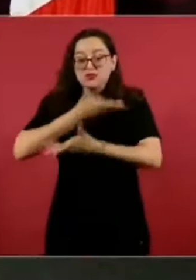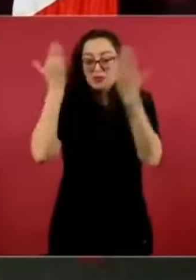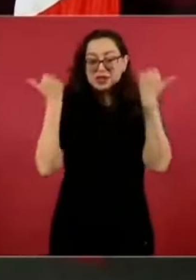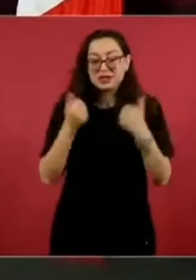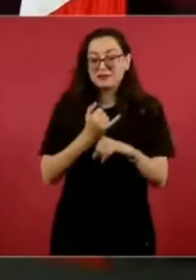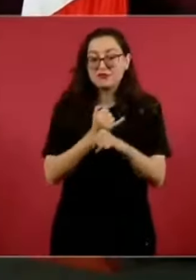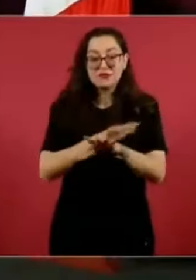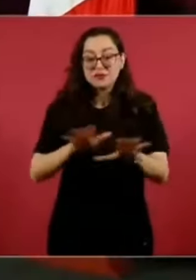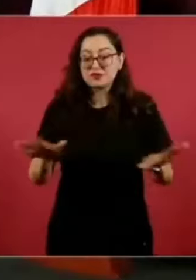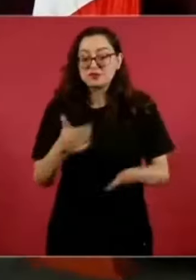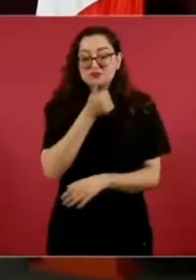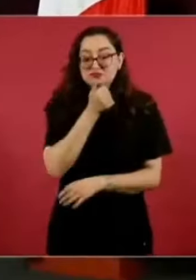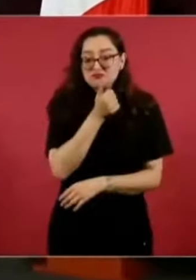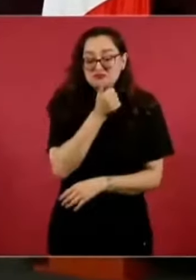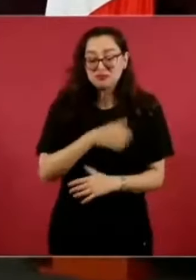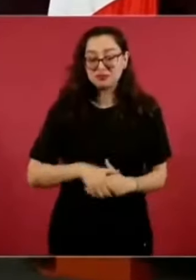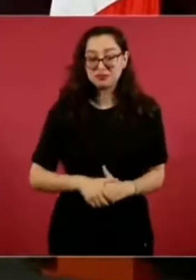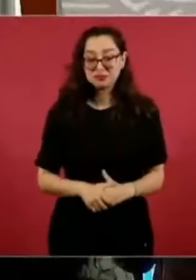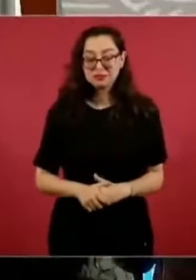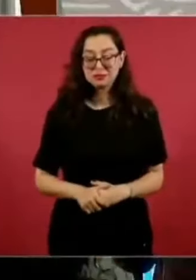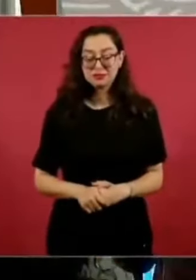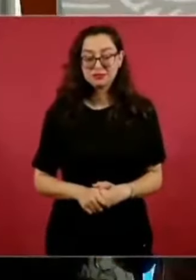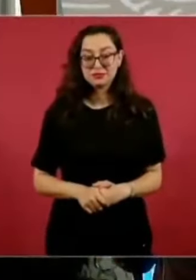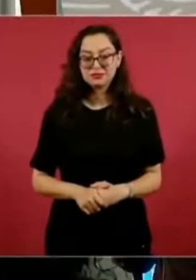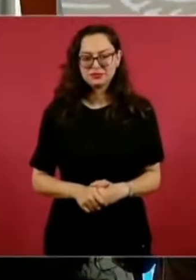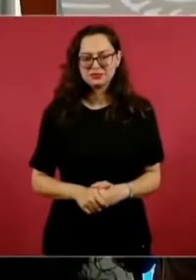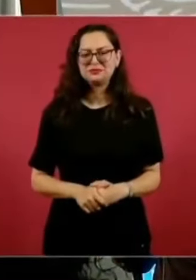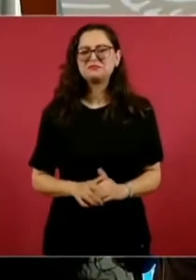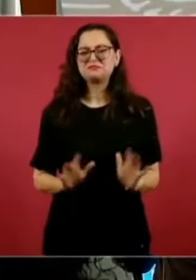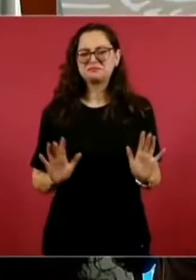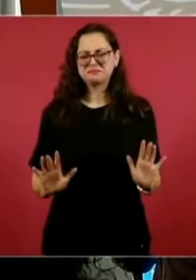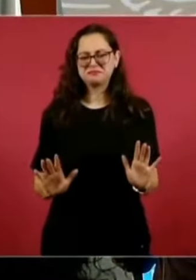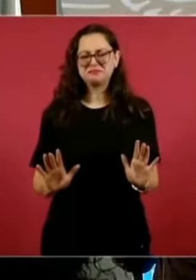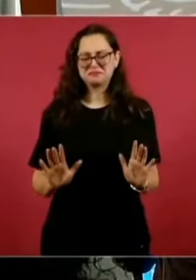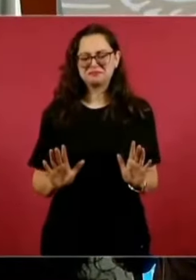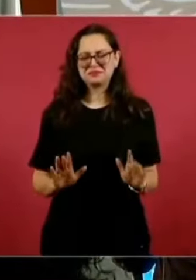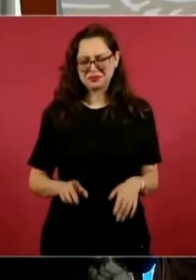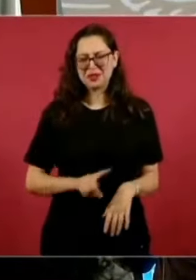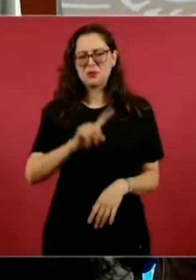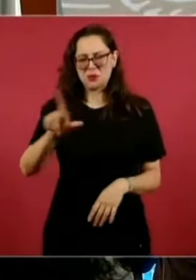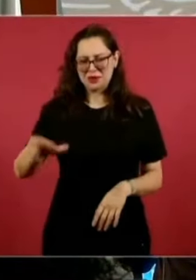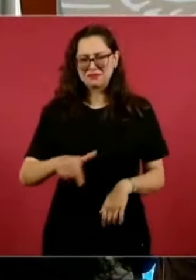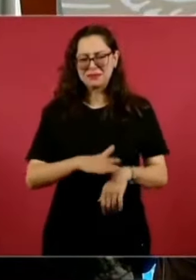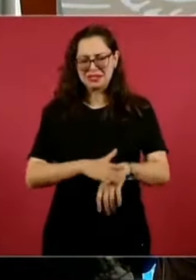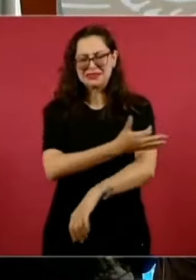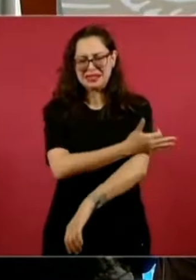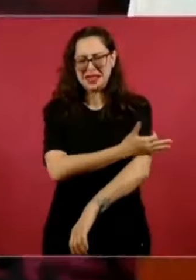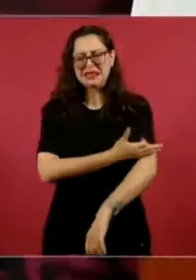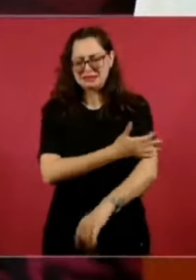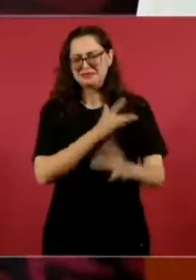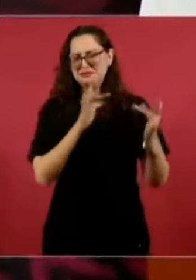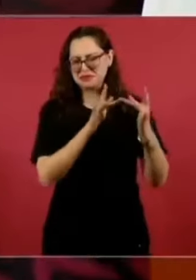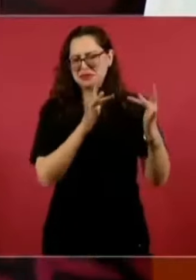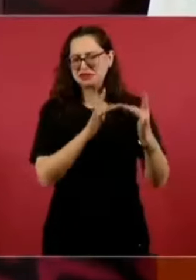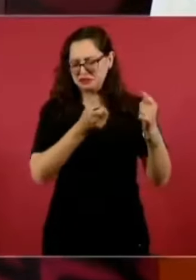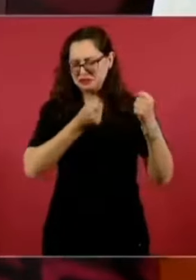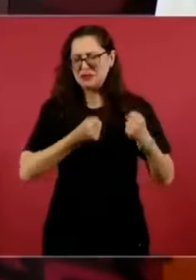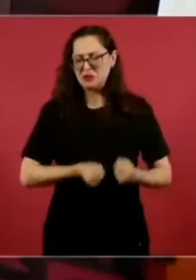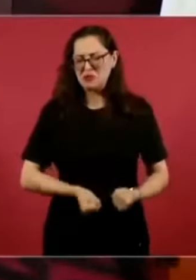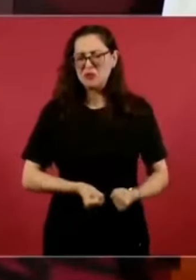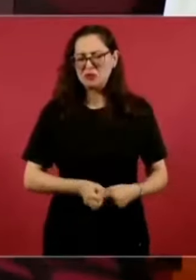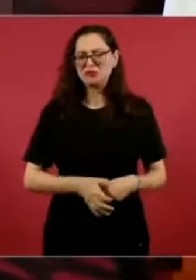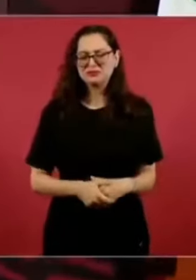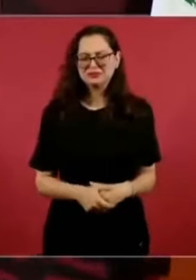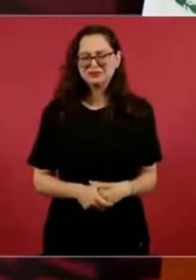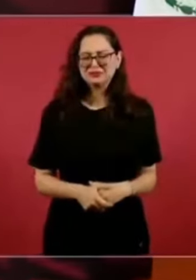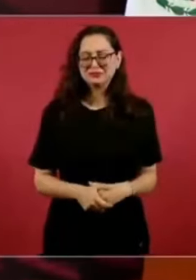¿No piensa usted hablarle al presidente? Más tarde vamos a saber, seguro. Y se tiene que